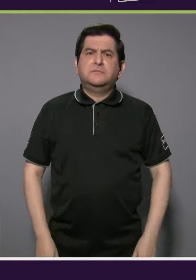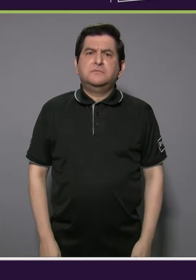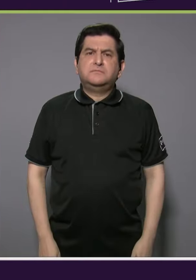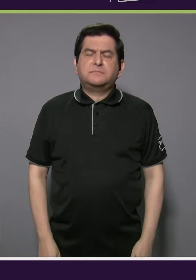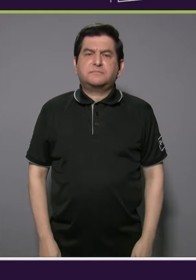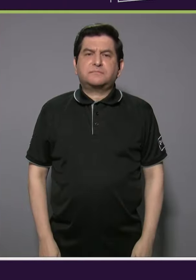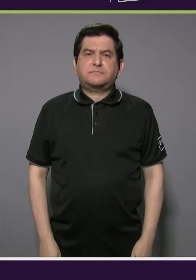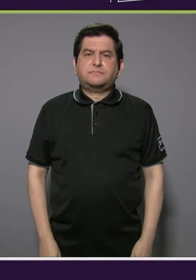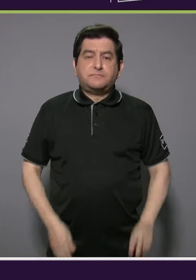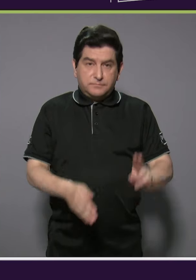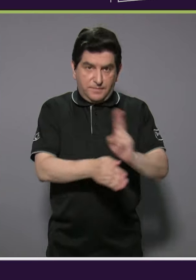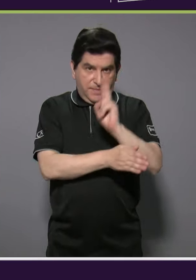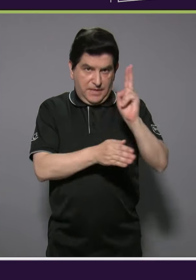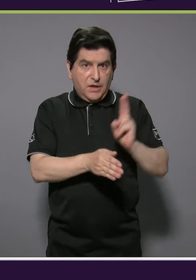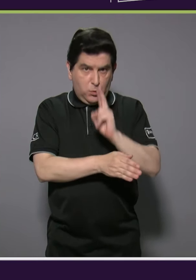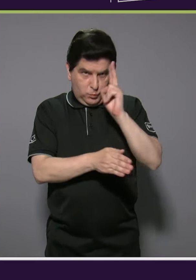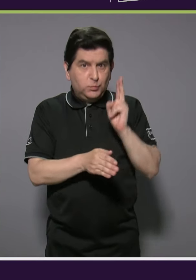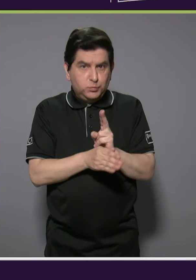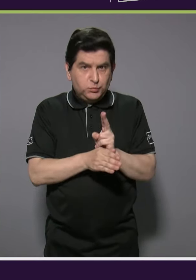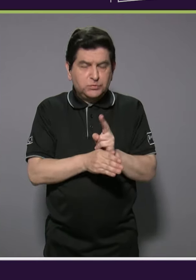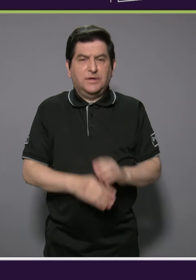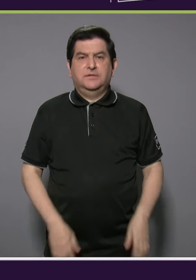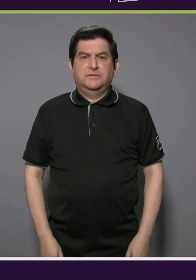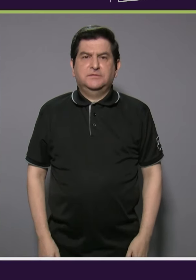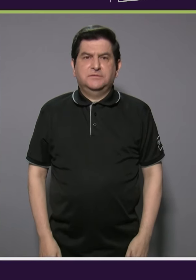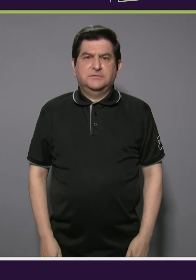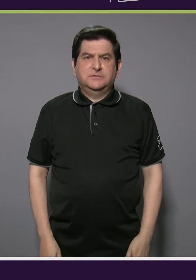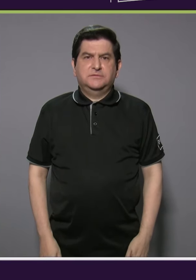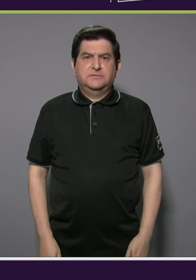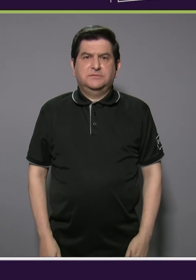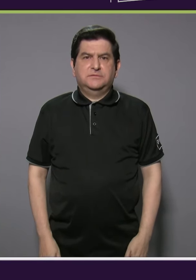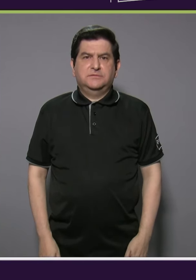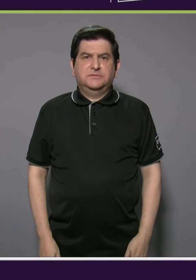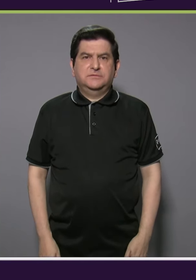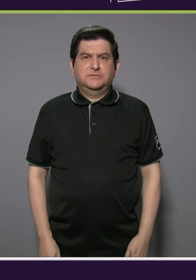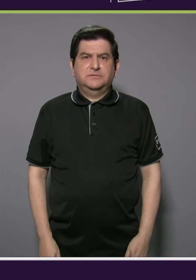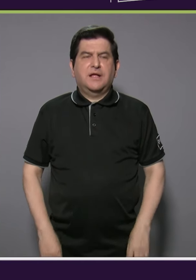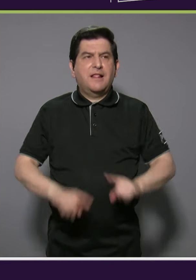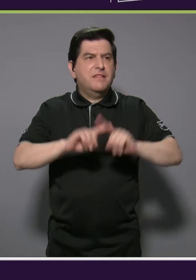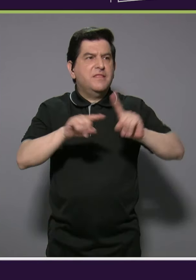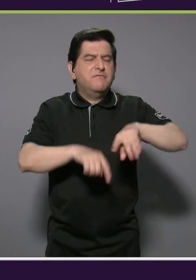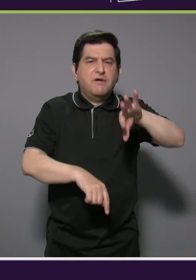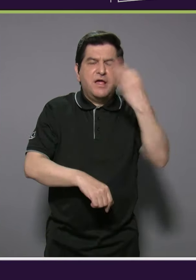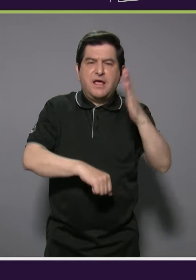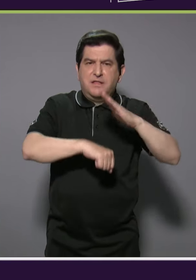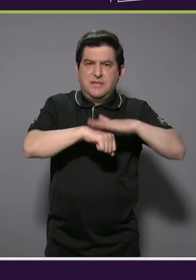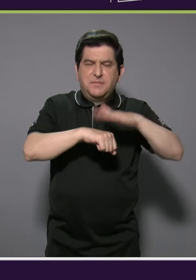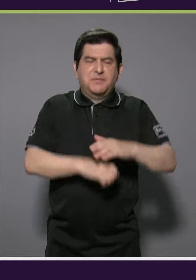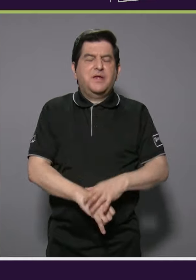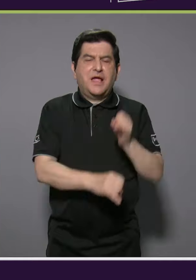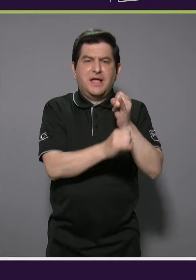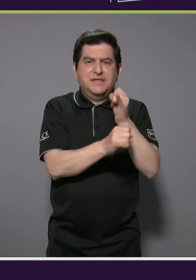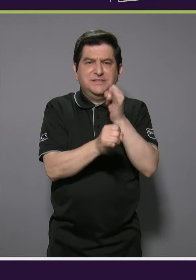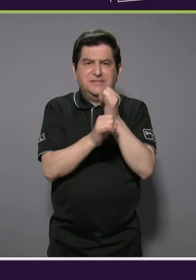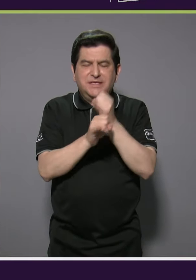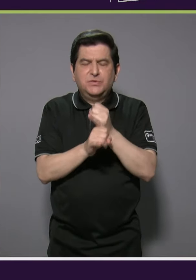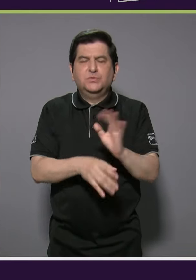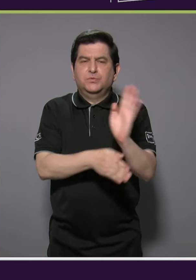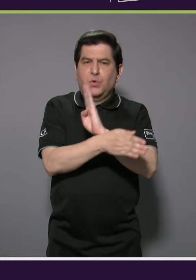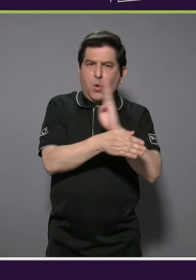utilice las vías que le permiten las entidades bancarias